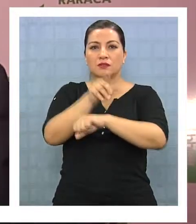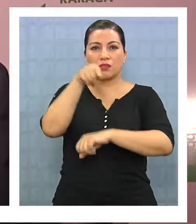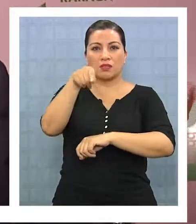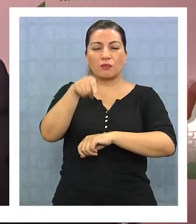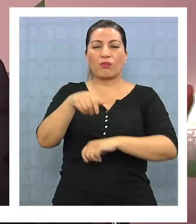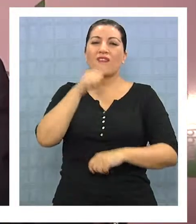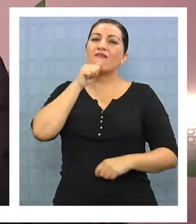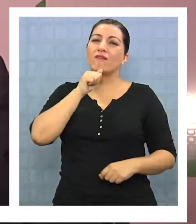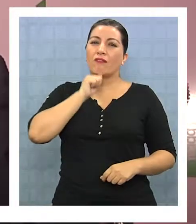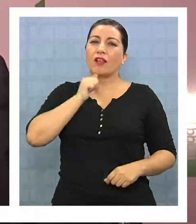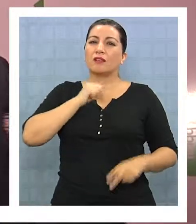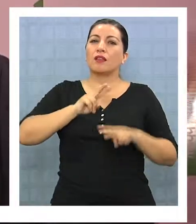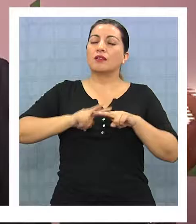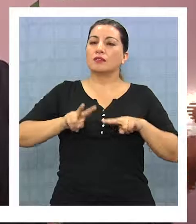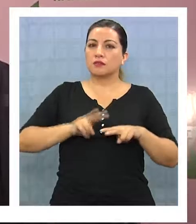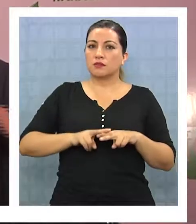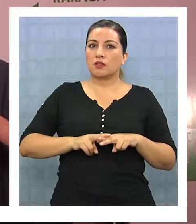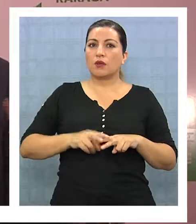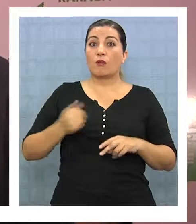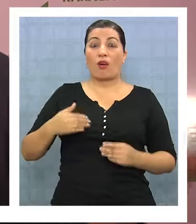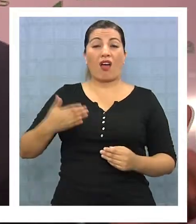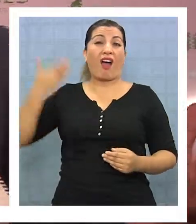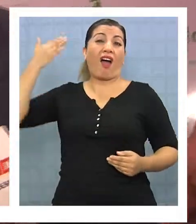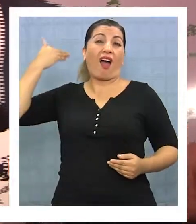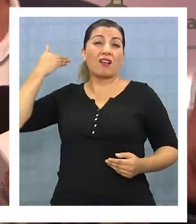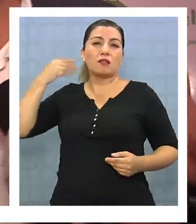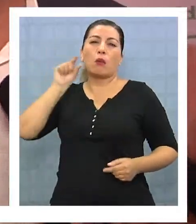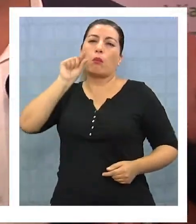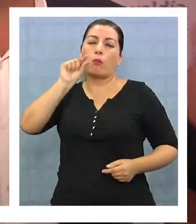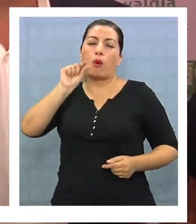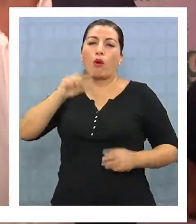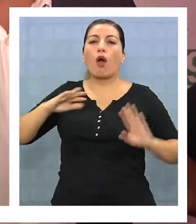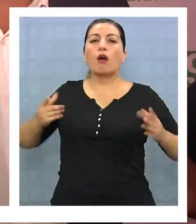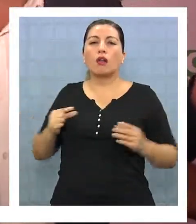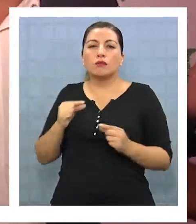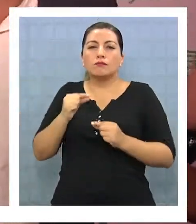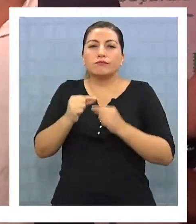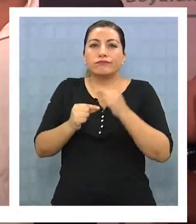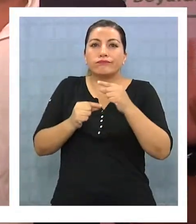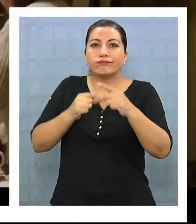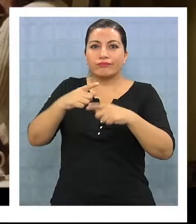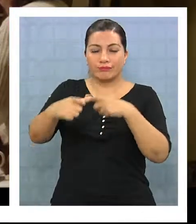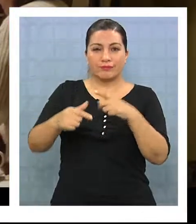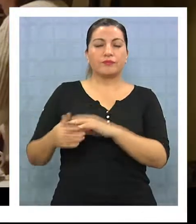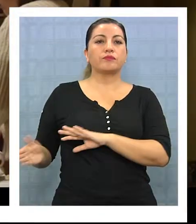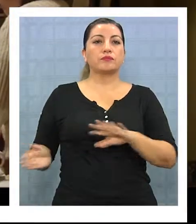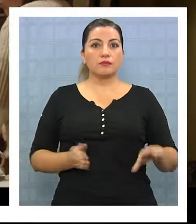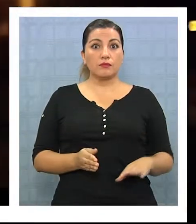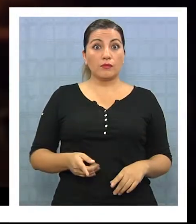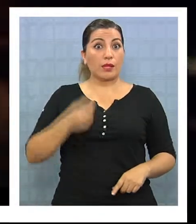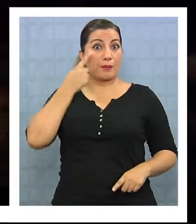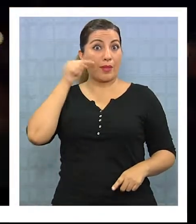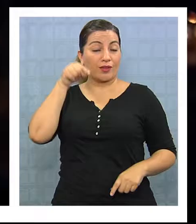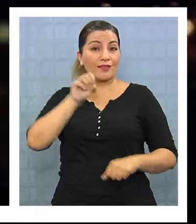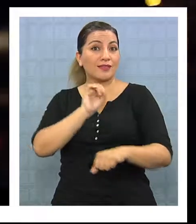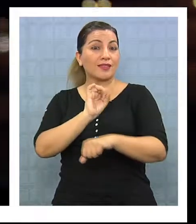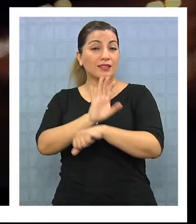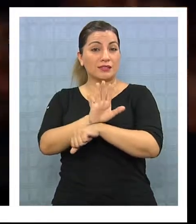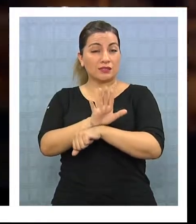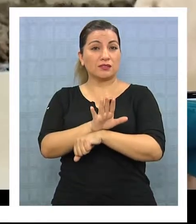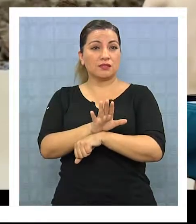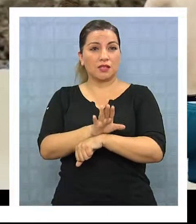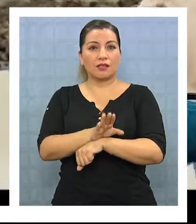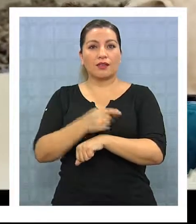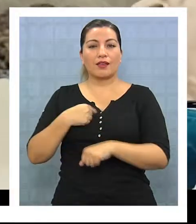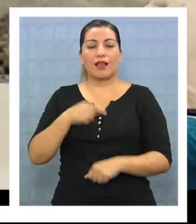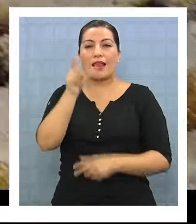es todo bastante, mucho menos que antes, pero claro, doloroso y artesanal, por decirlo. Sin embargo, este cine, capaz